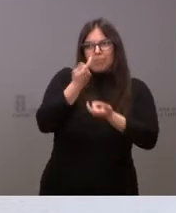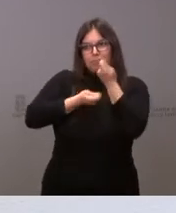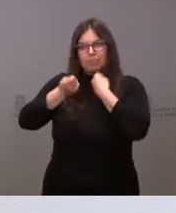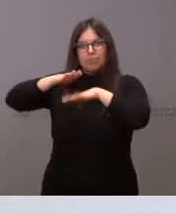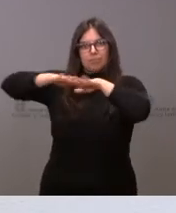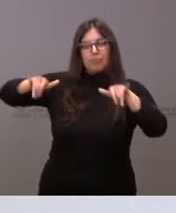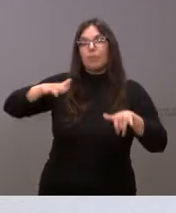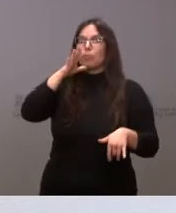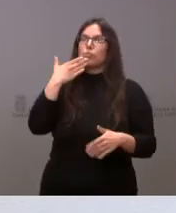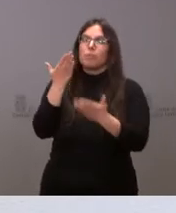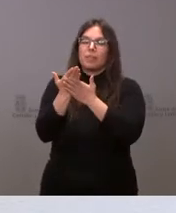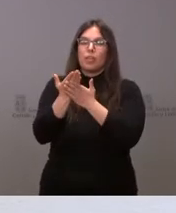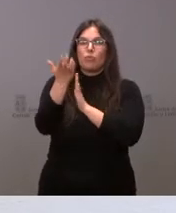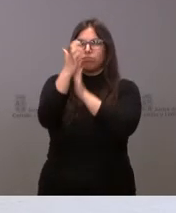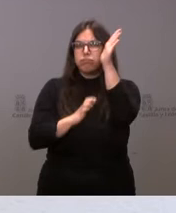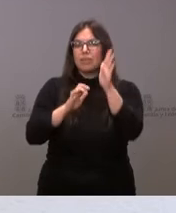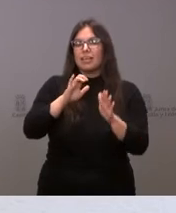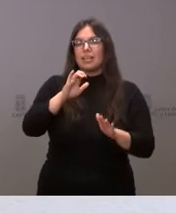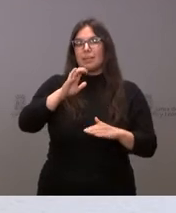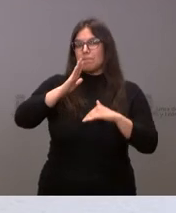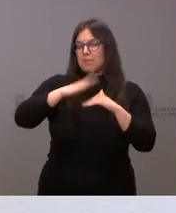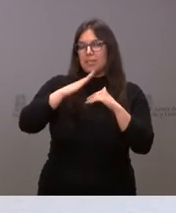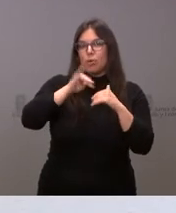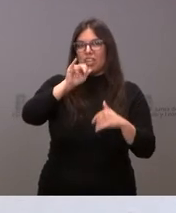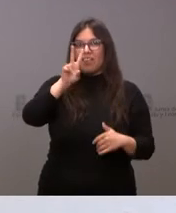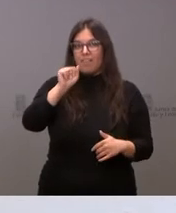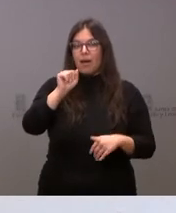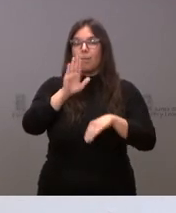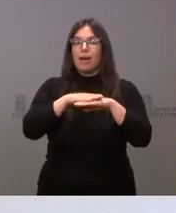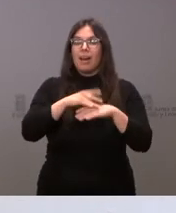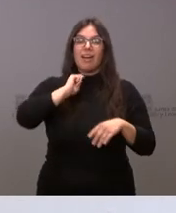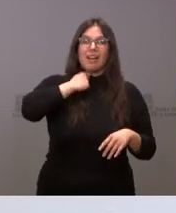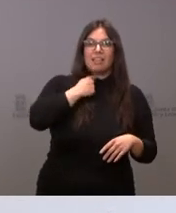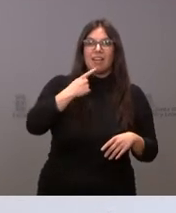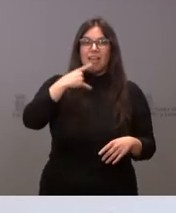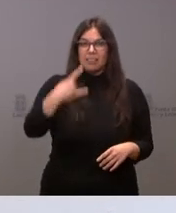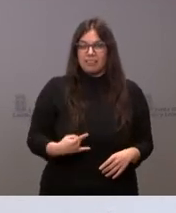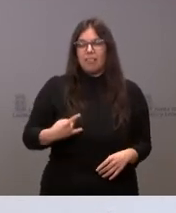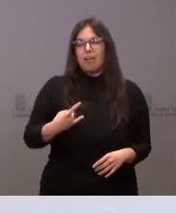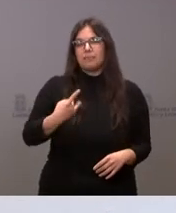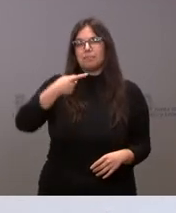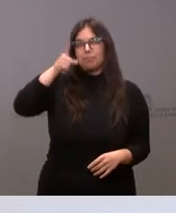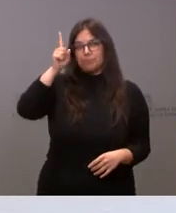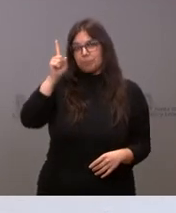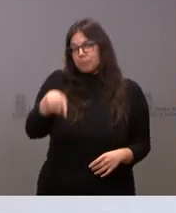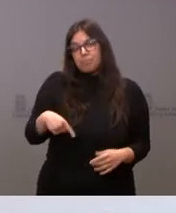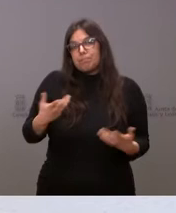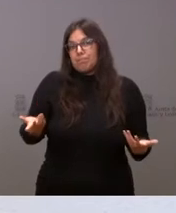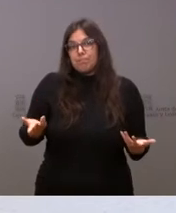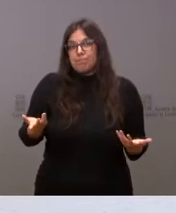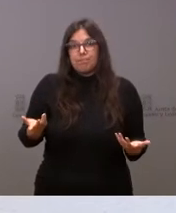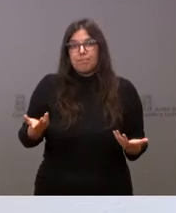superreducido de IVA para la energía, tanto en el gas, en la electricidad. Y, bueno, pues ahí